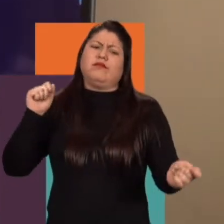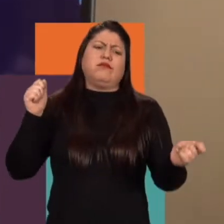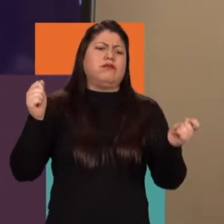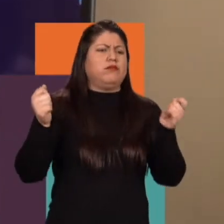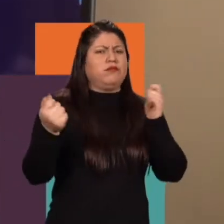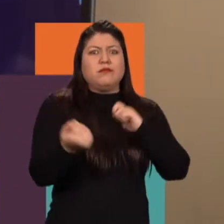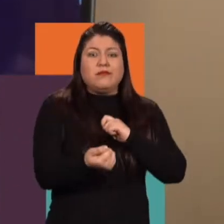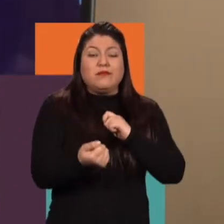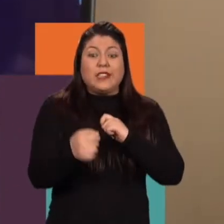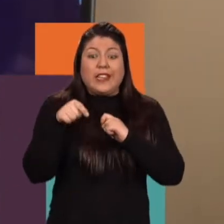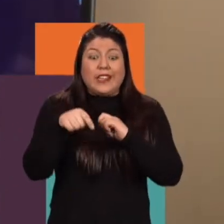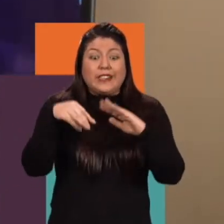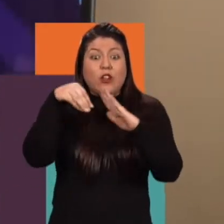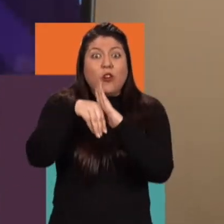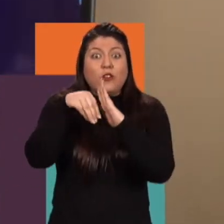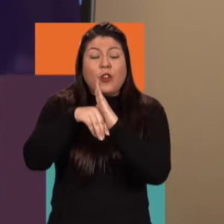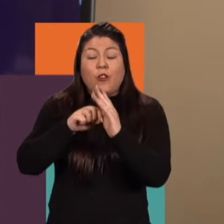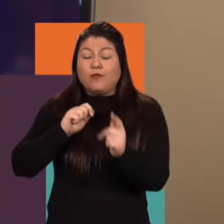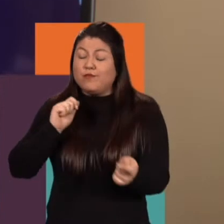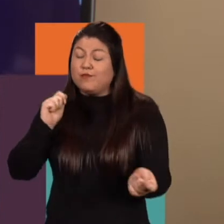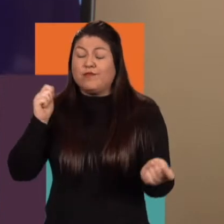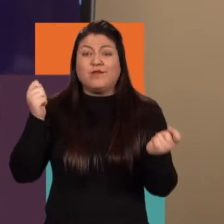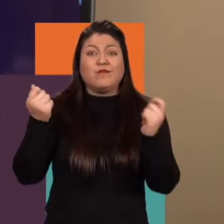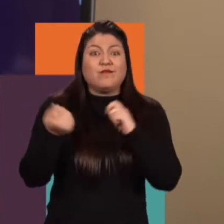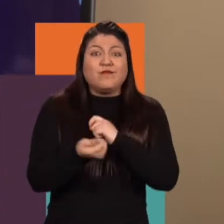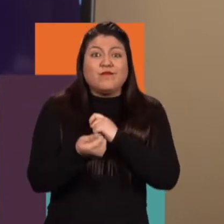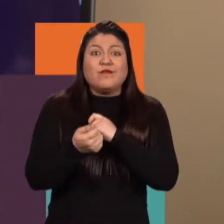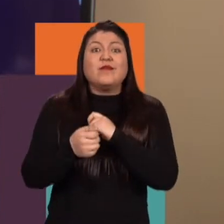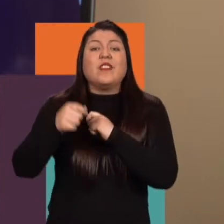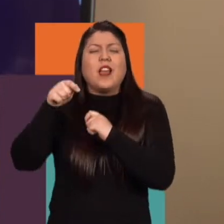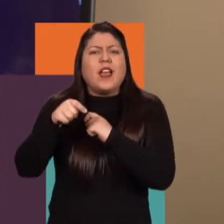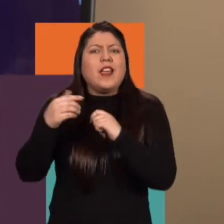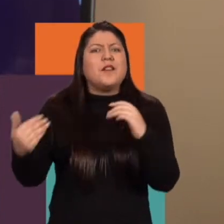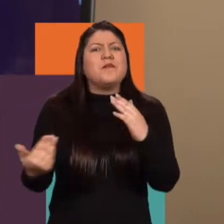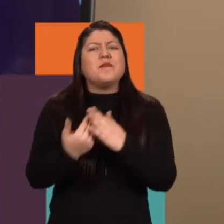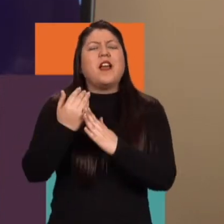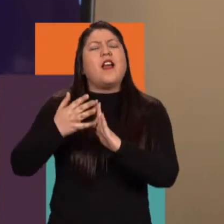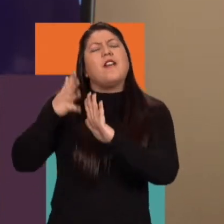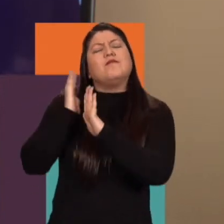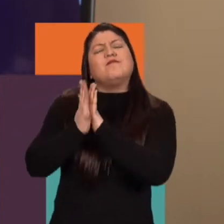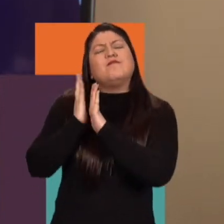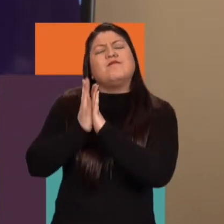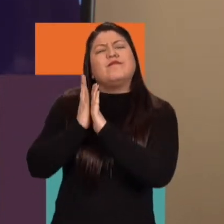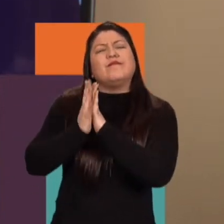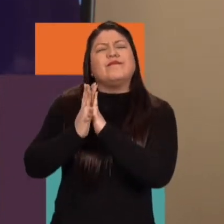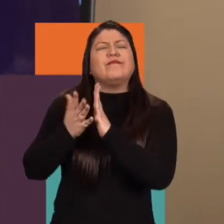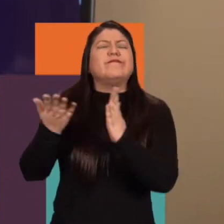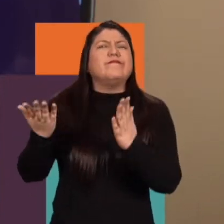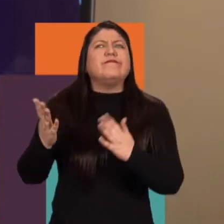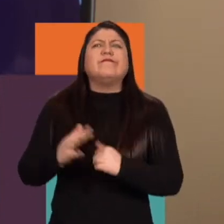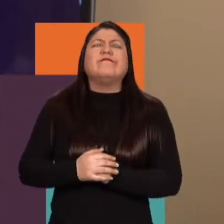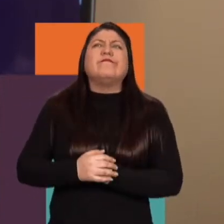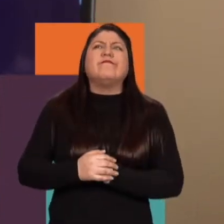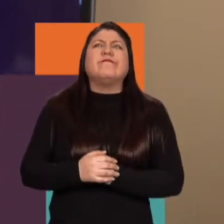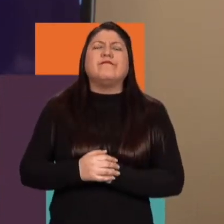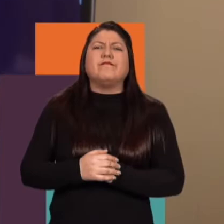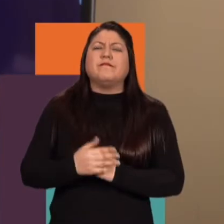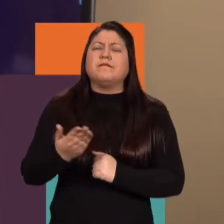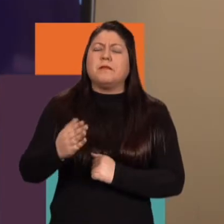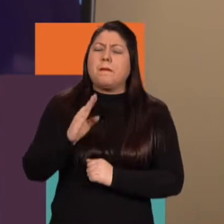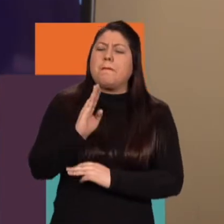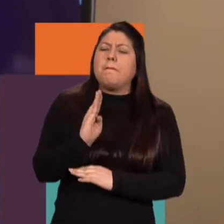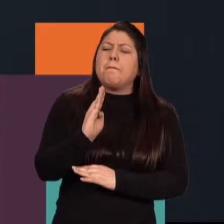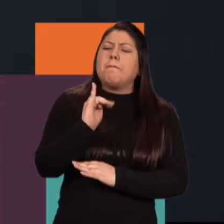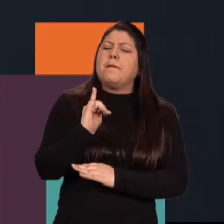transformación este tipo de contenidos porque creo que comienzan a contar mucho historias acerca